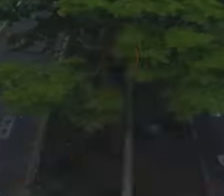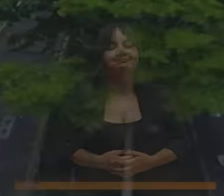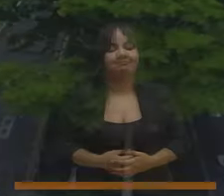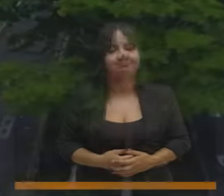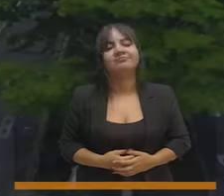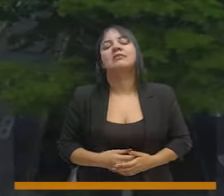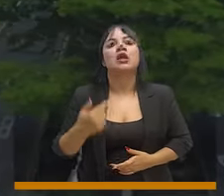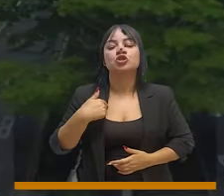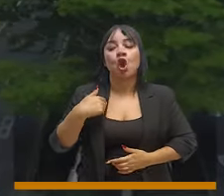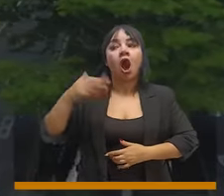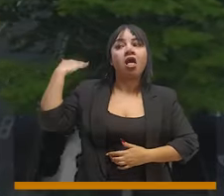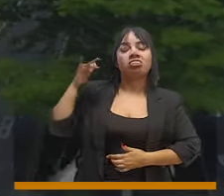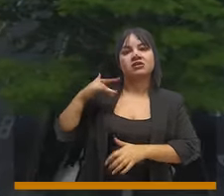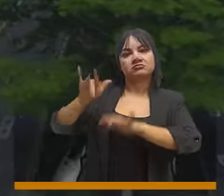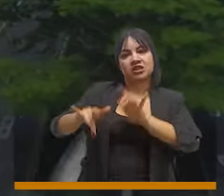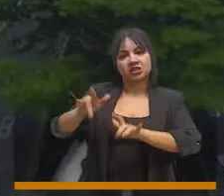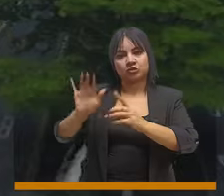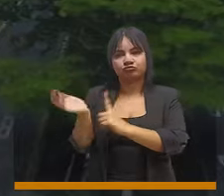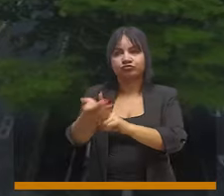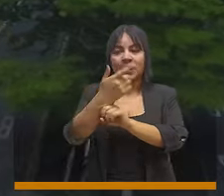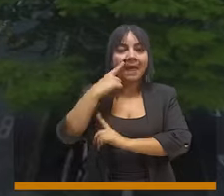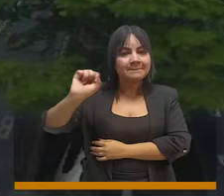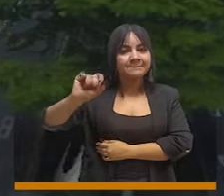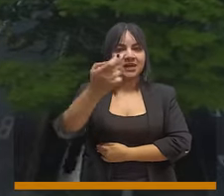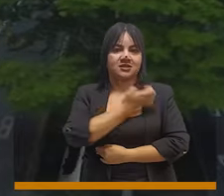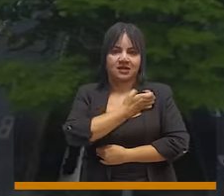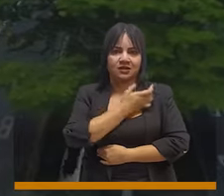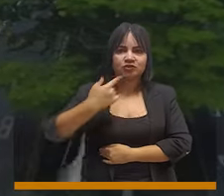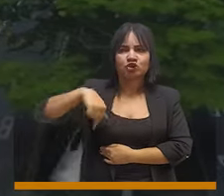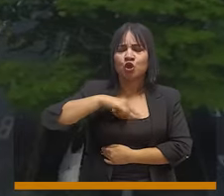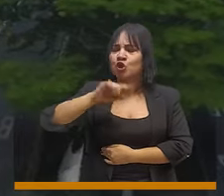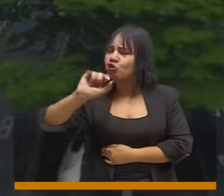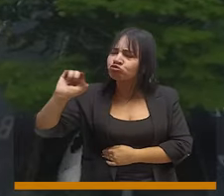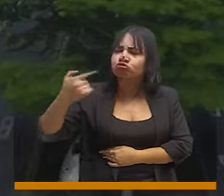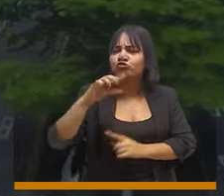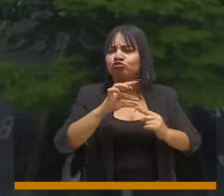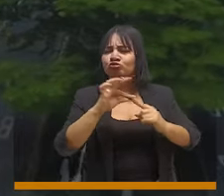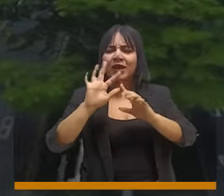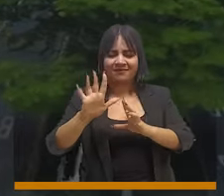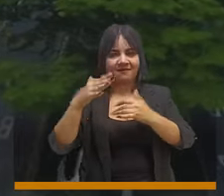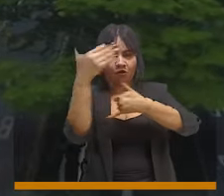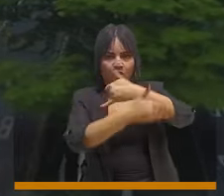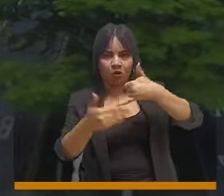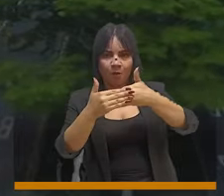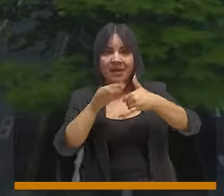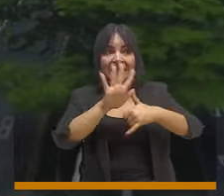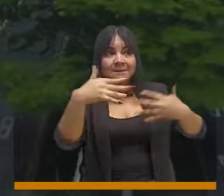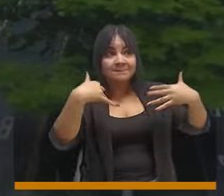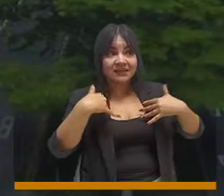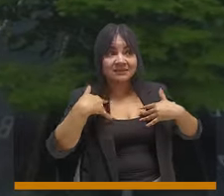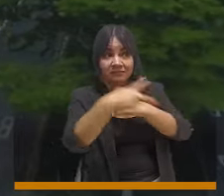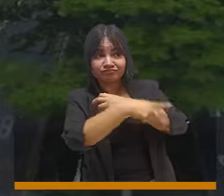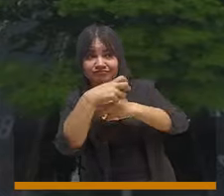Yo tuve la oportunidad de ser secretario de Seguridad de Medellín en la primera alcaldía de Federico Gutiérrez. Y fuimos la única ciudad capital de Colombia que redujo las